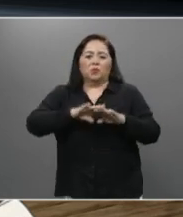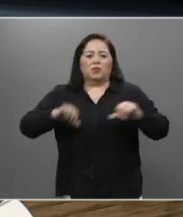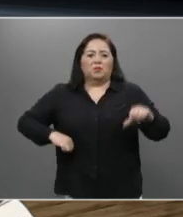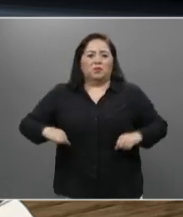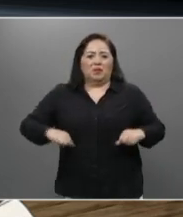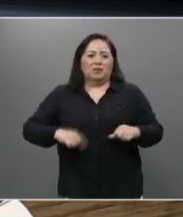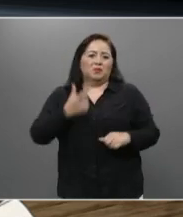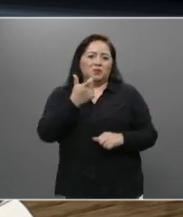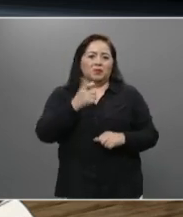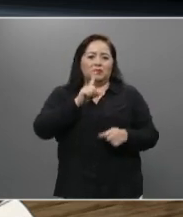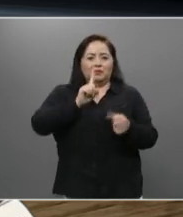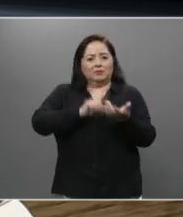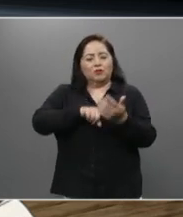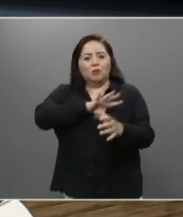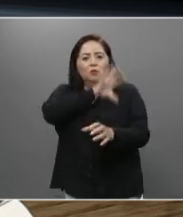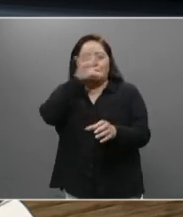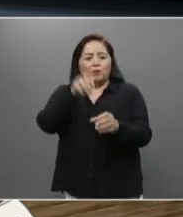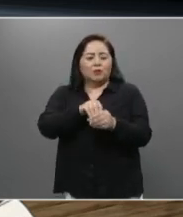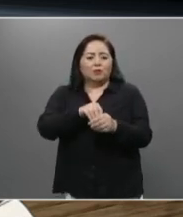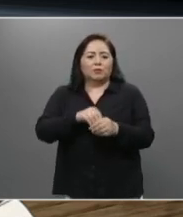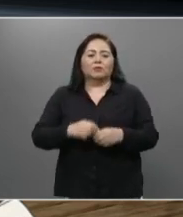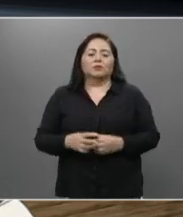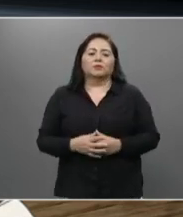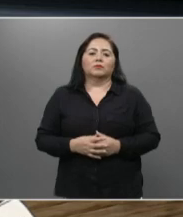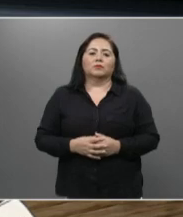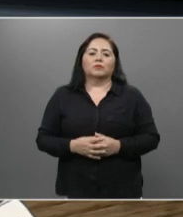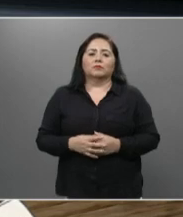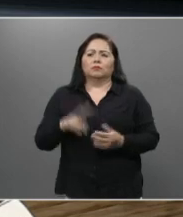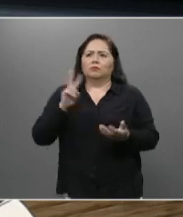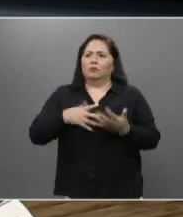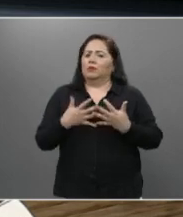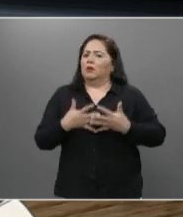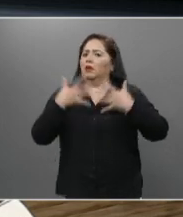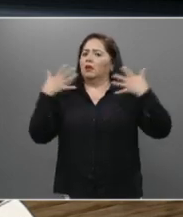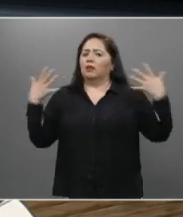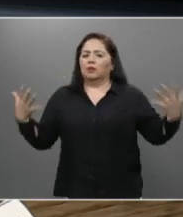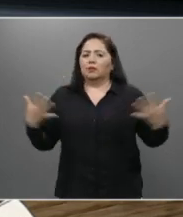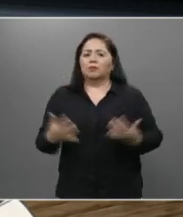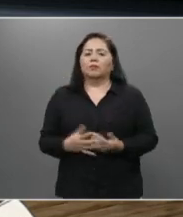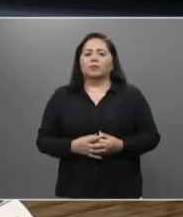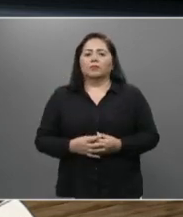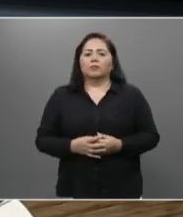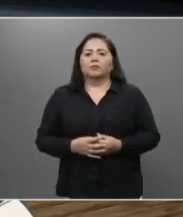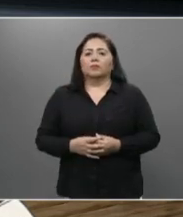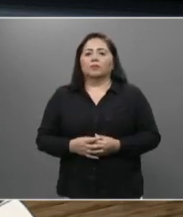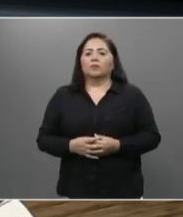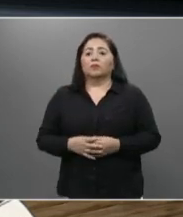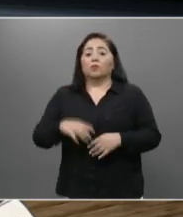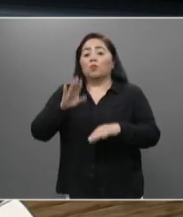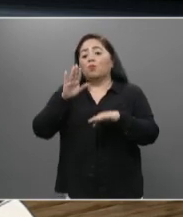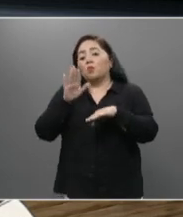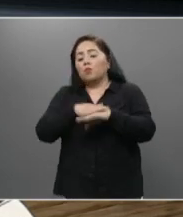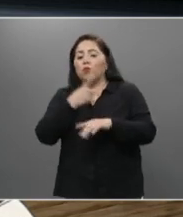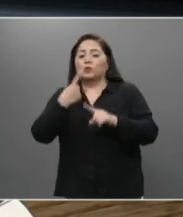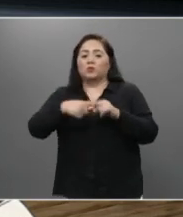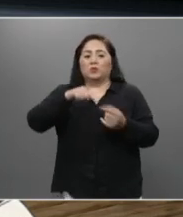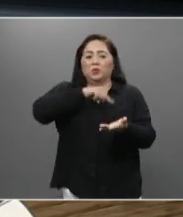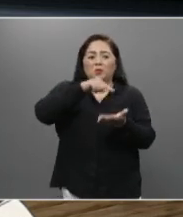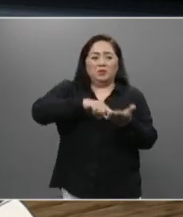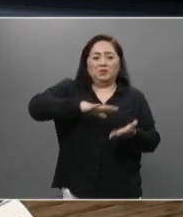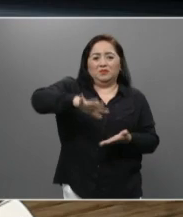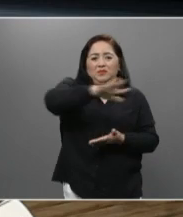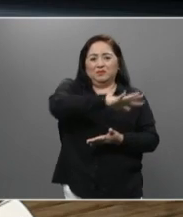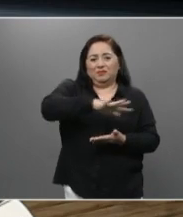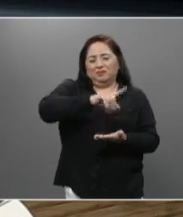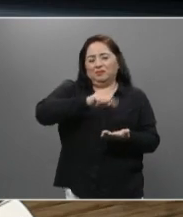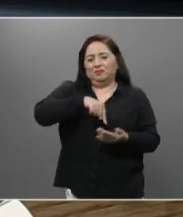económica en general enorme por su ubicación junto a la capital